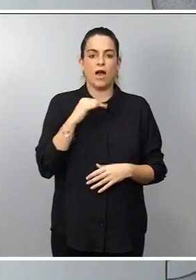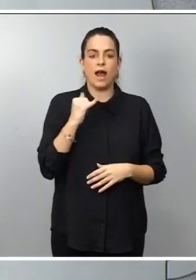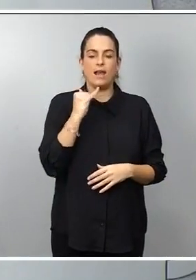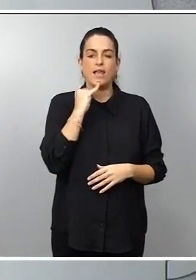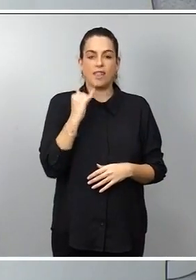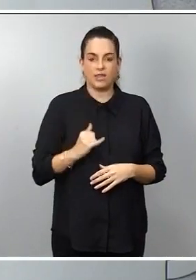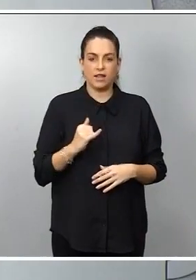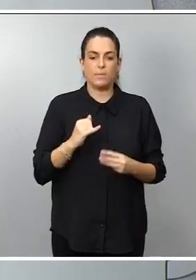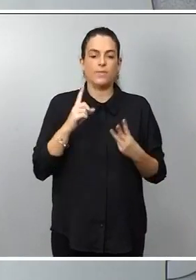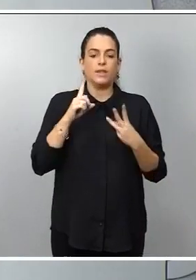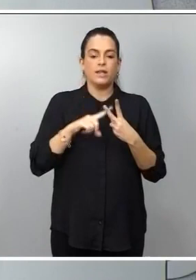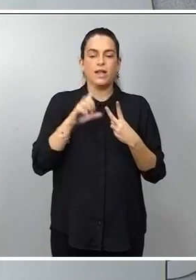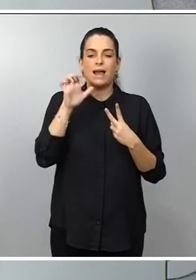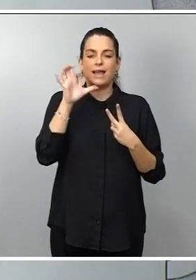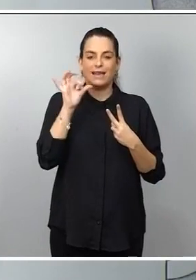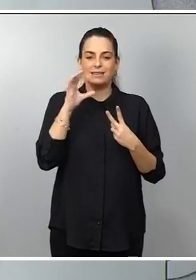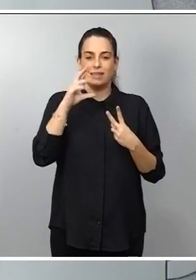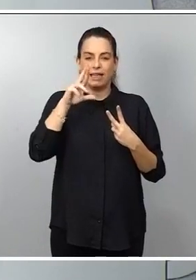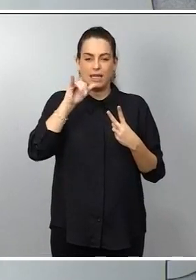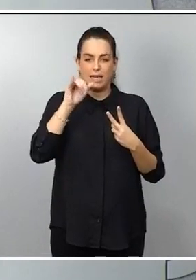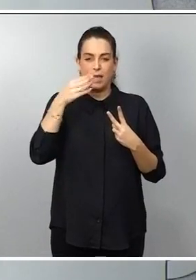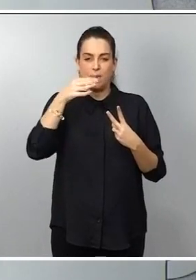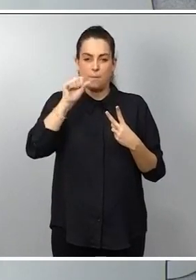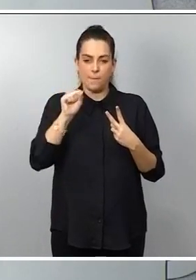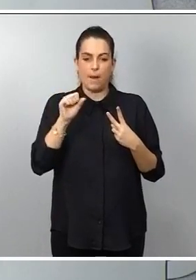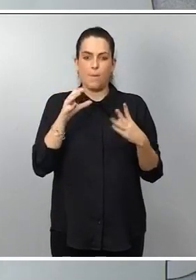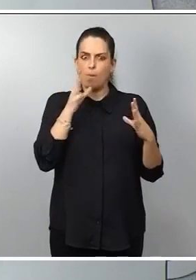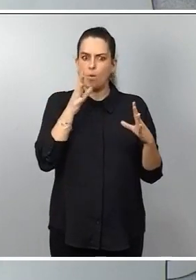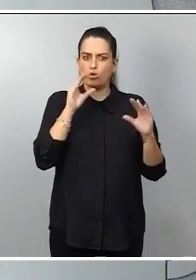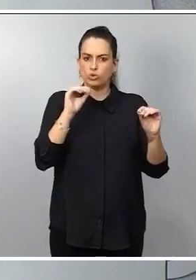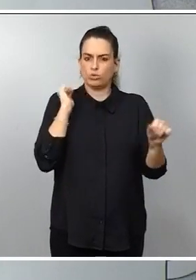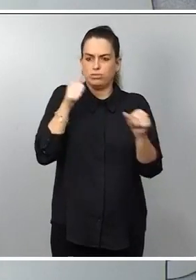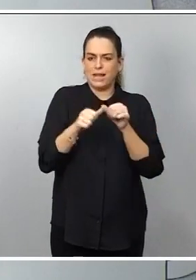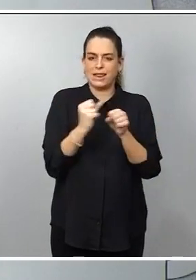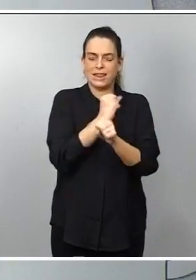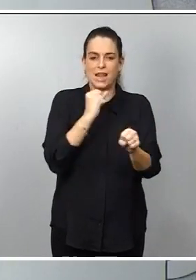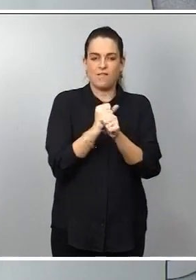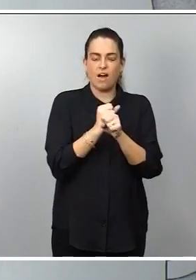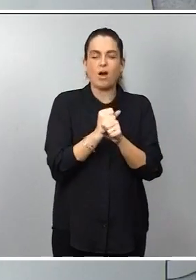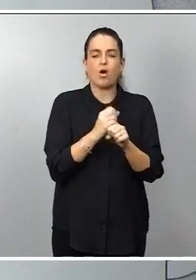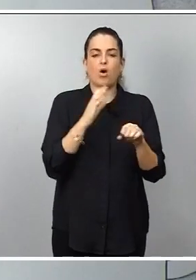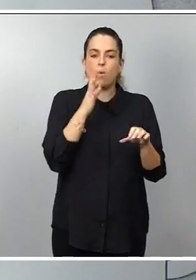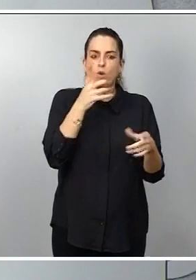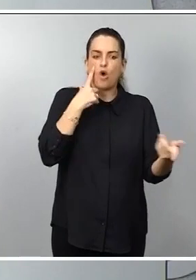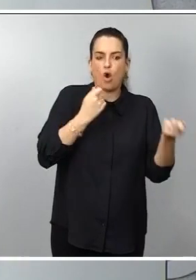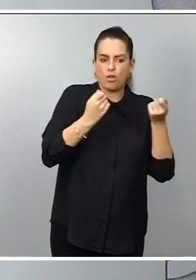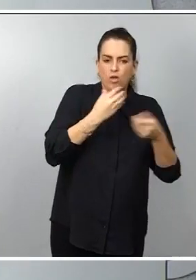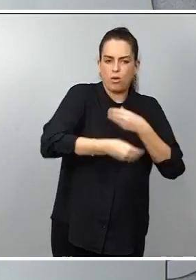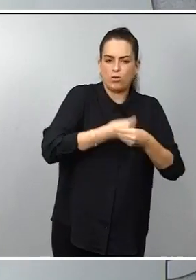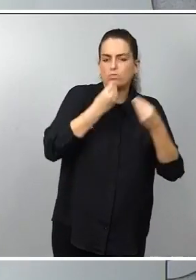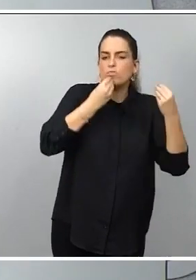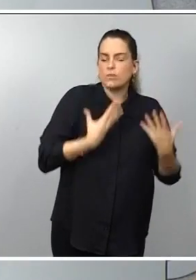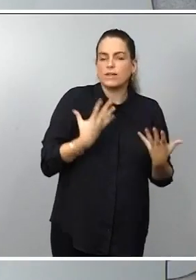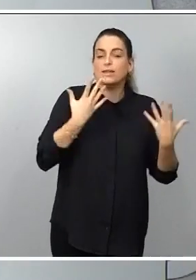Escrivá por las tareas que han hecho aquí, el ministro Iceta de Coordinación. Y sobre todo, si me permiten, hoy los